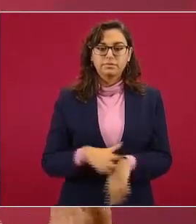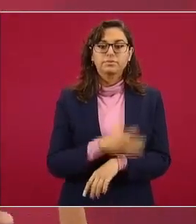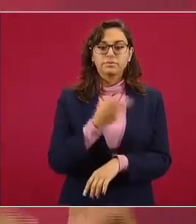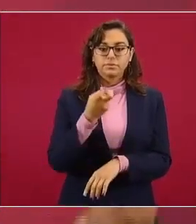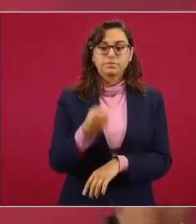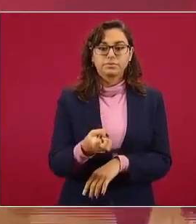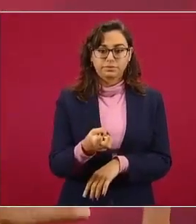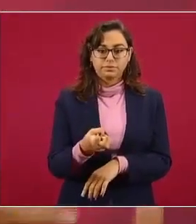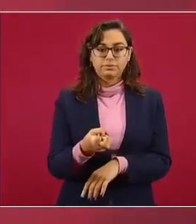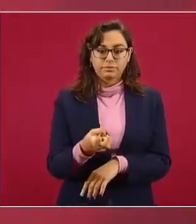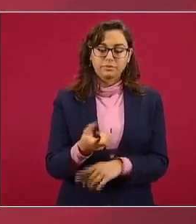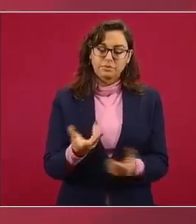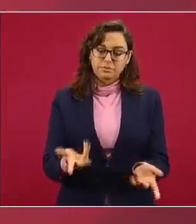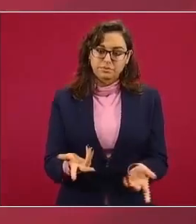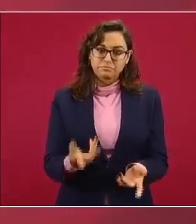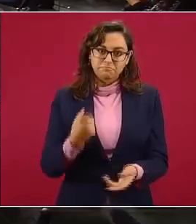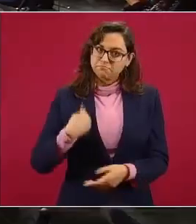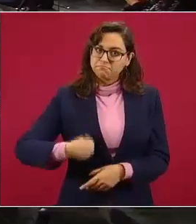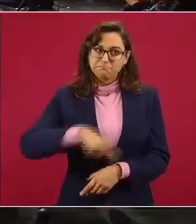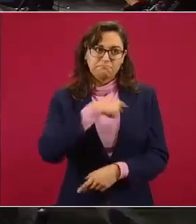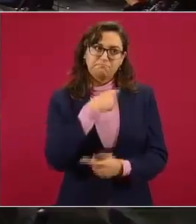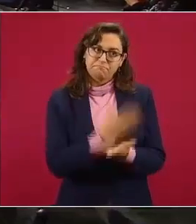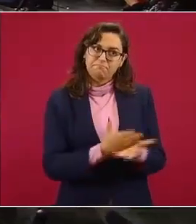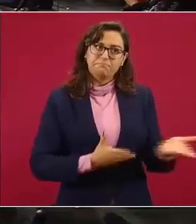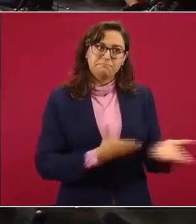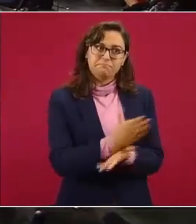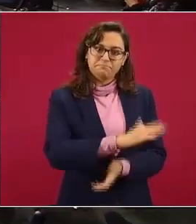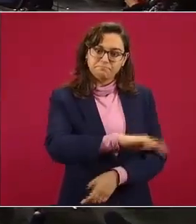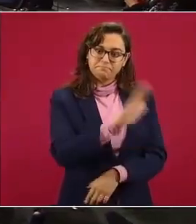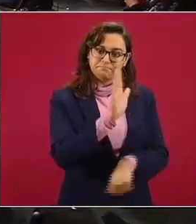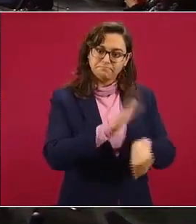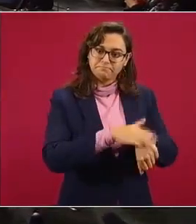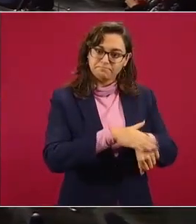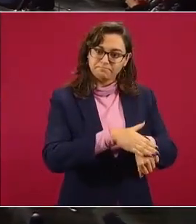actuamos a ver señor